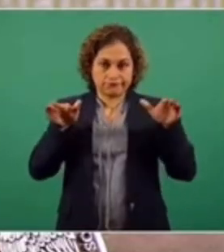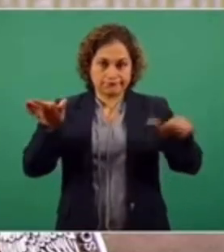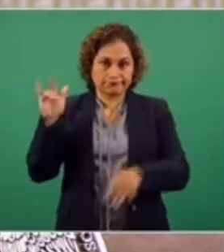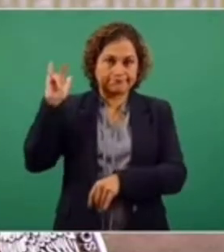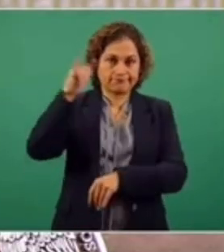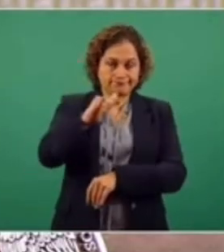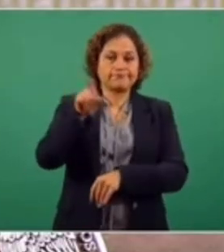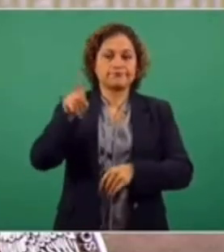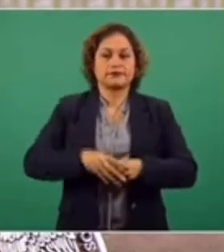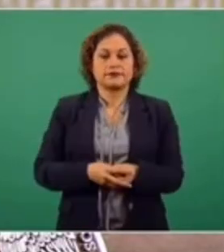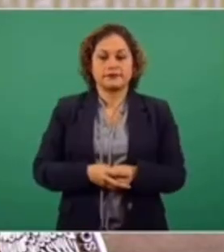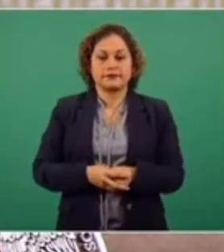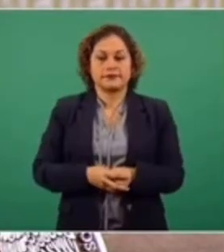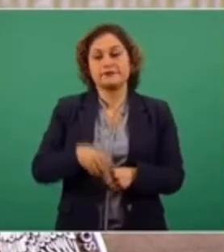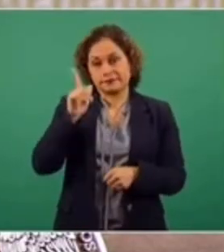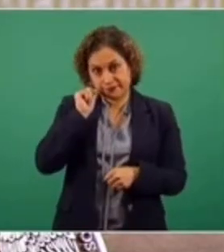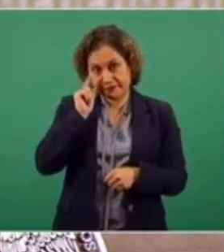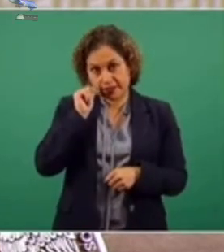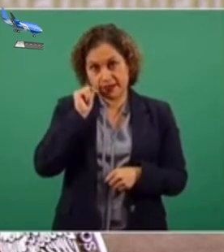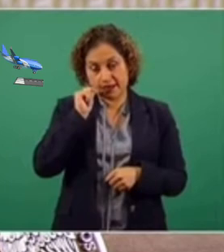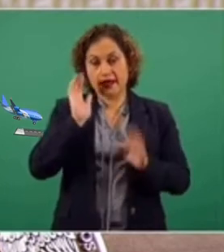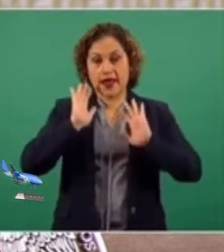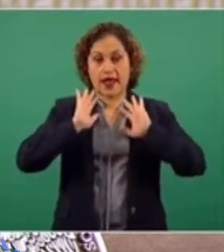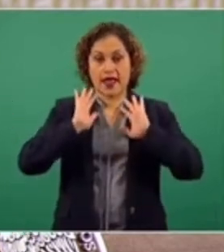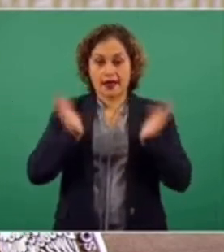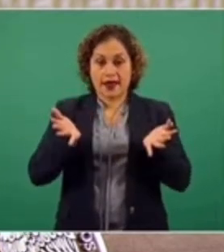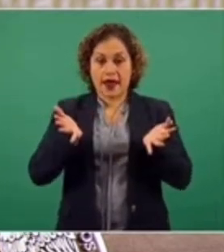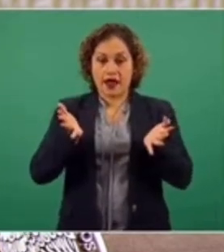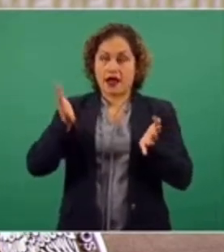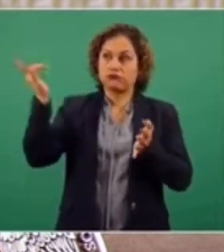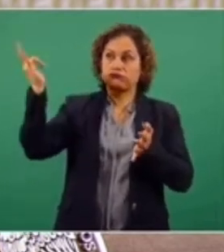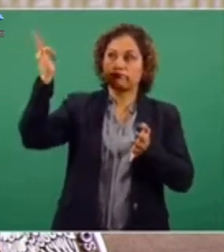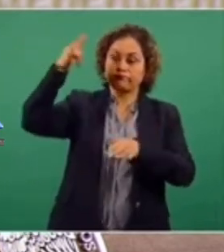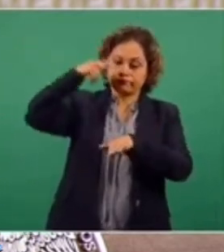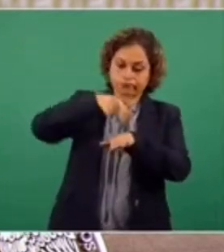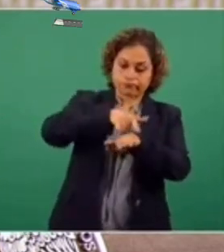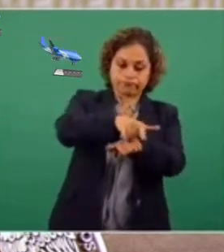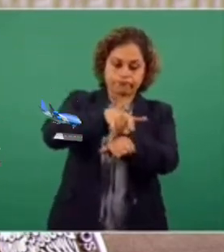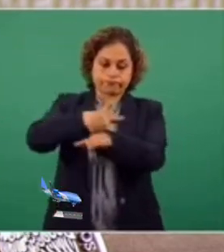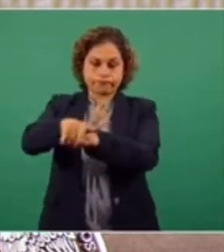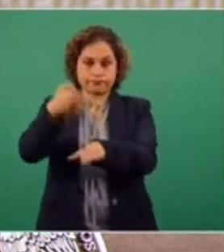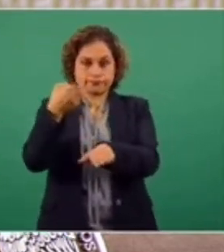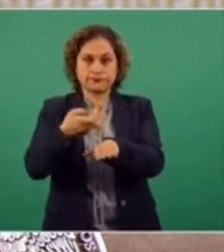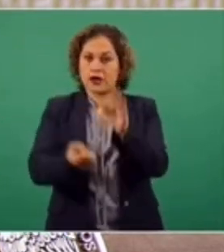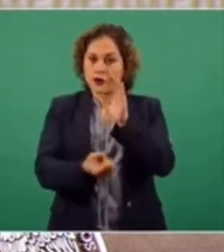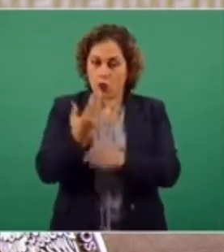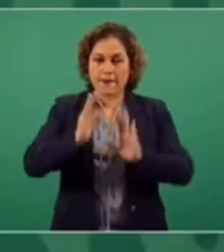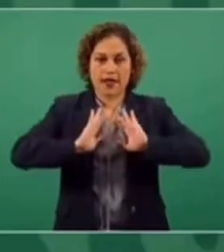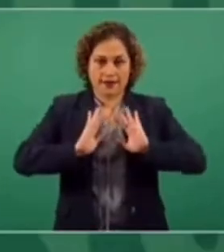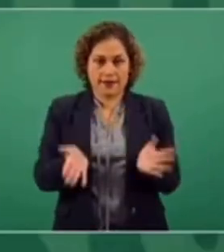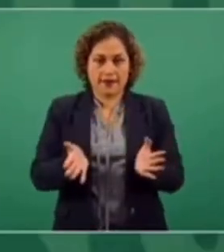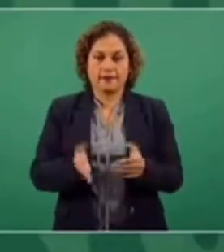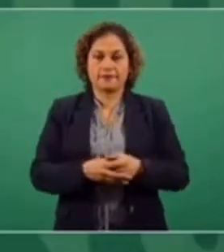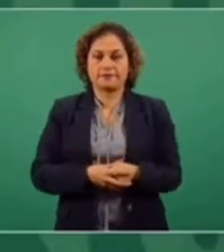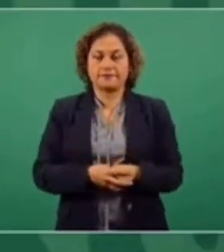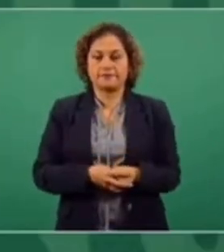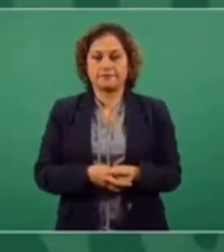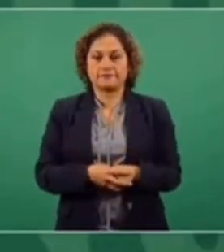Mañana van a aterrizar ya en las nuevas pistas aviones, tanto de